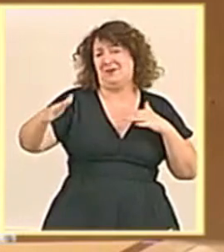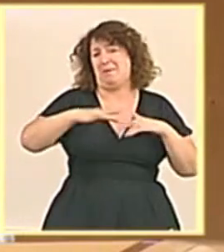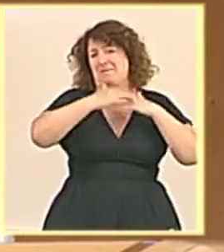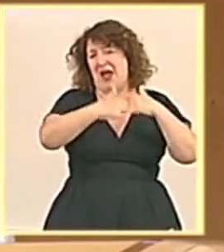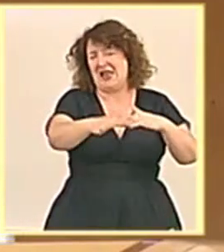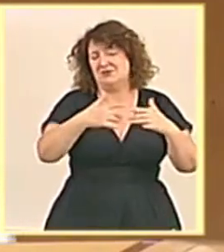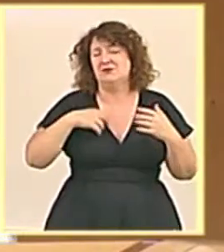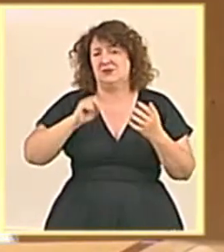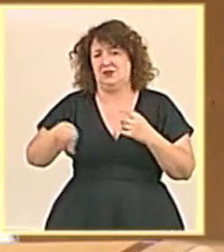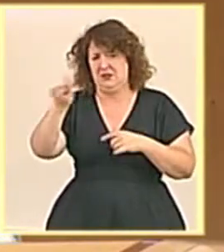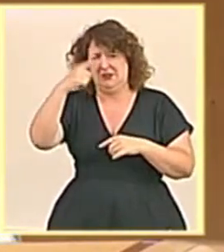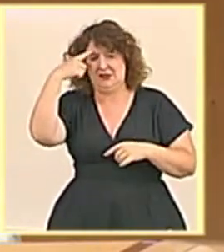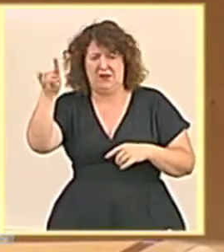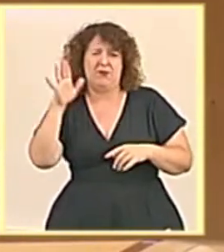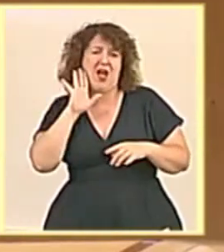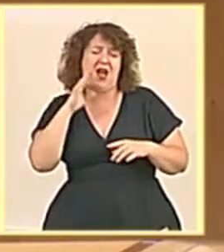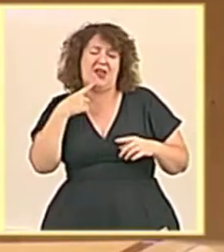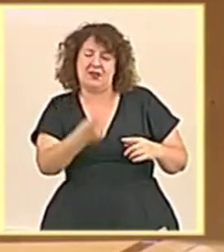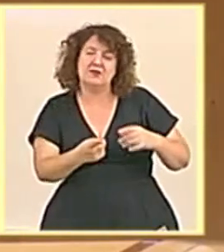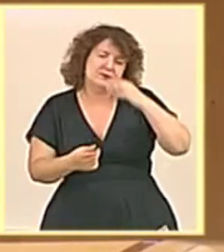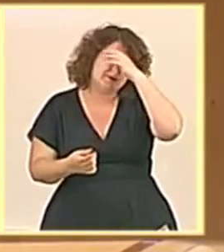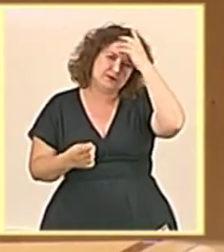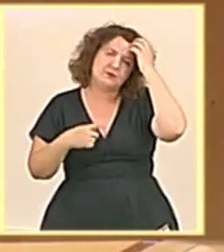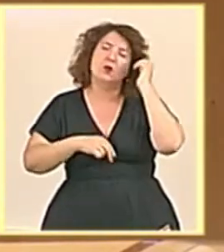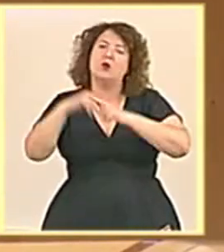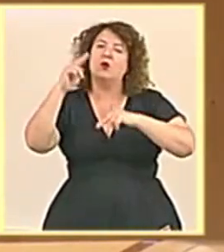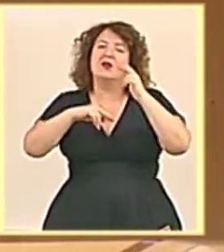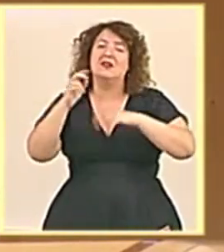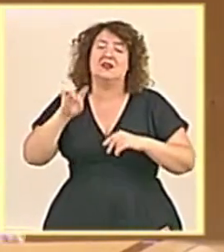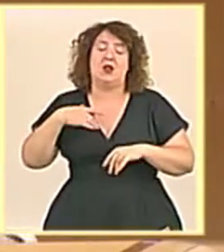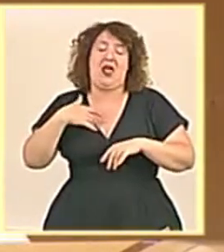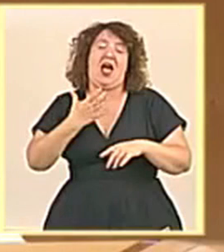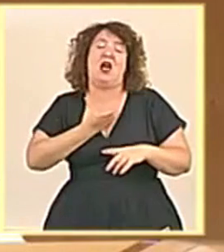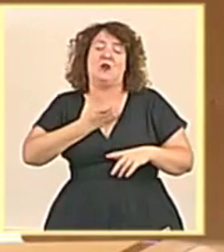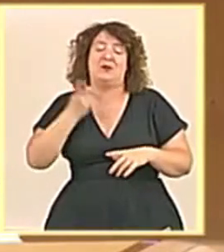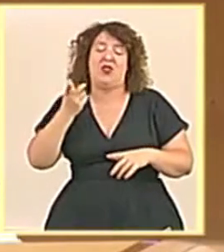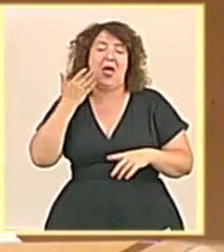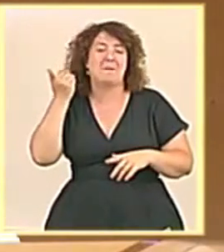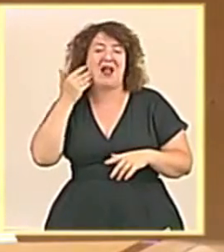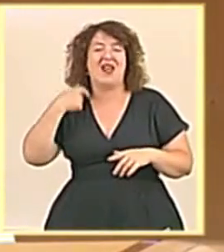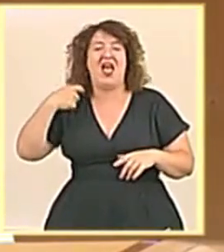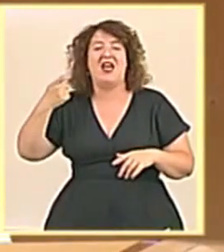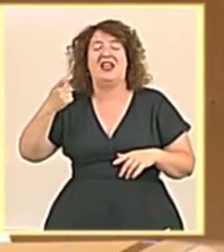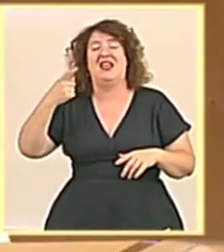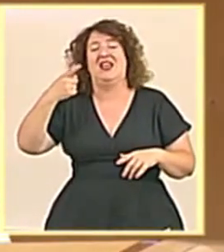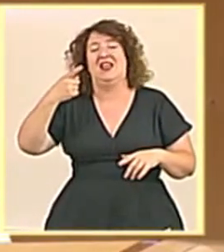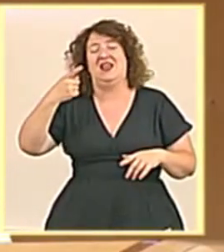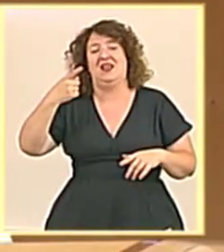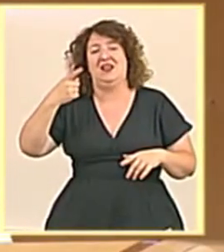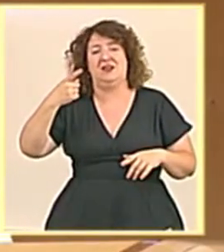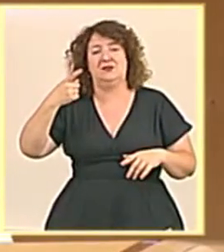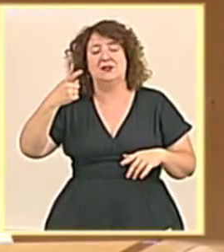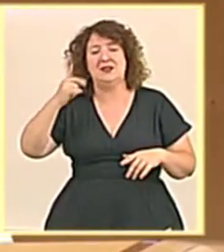bien sabe, porque hizo declaraciones al respecto en su momento, fue construido por el Ayuntamiento de Marbella, siendo alcalde Jesús Gil.